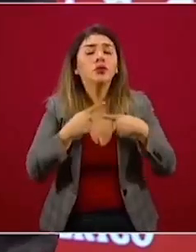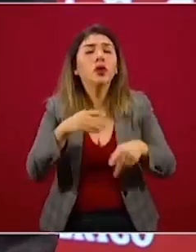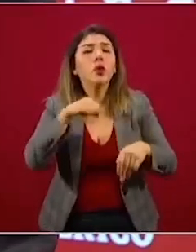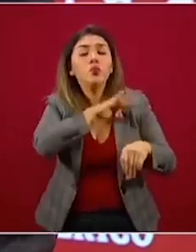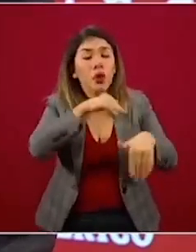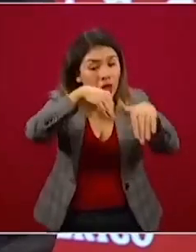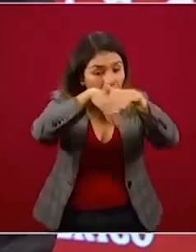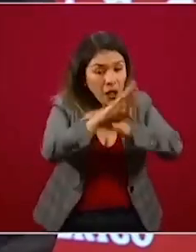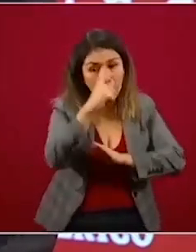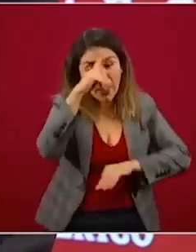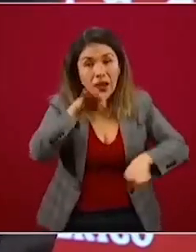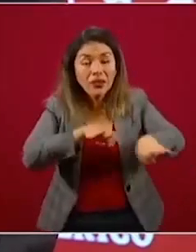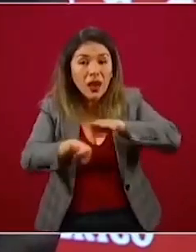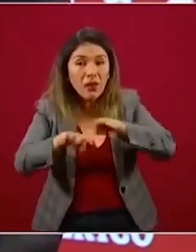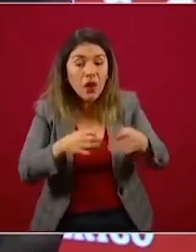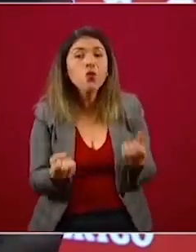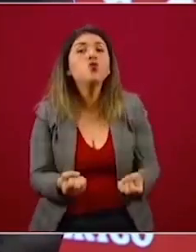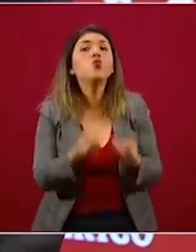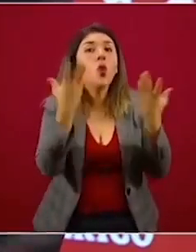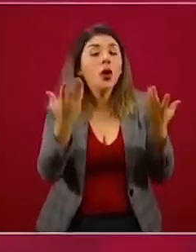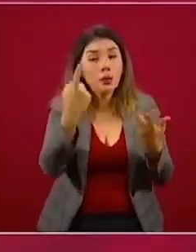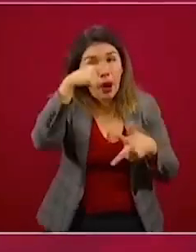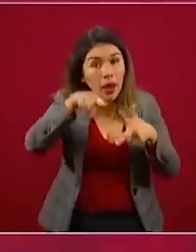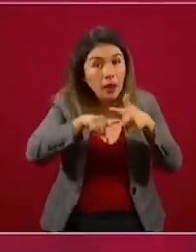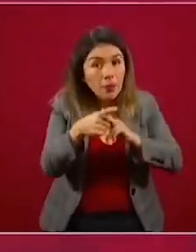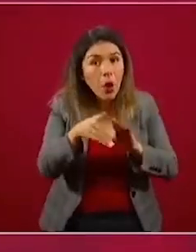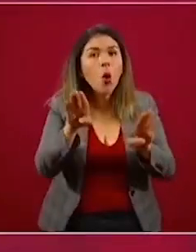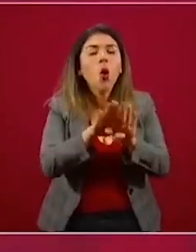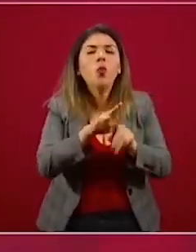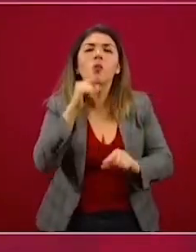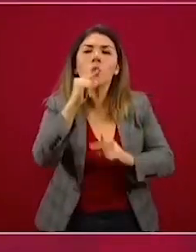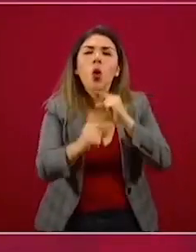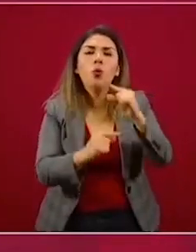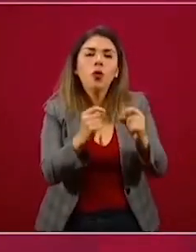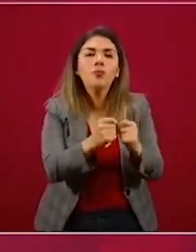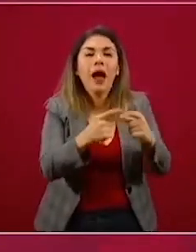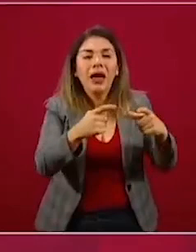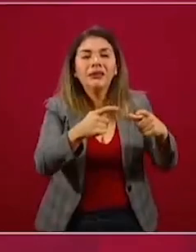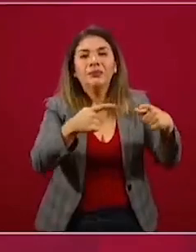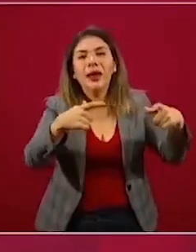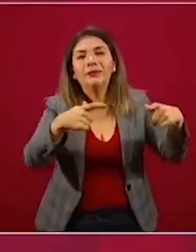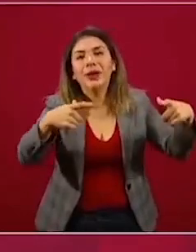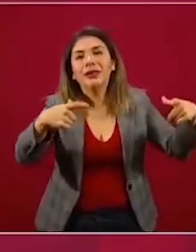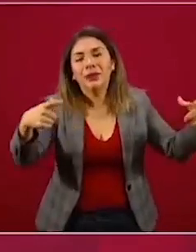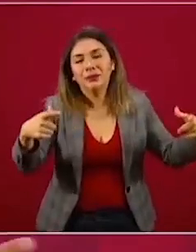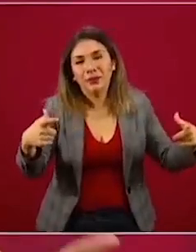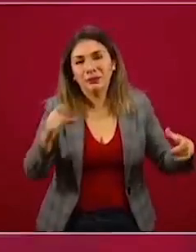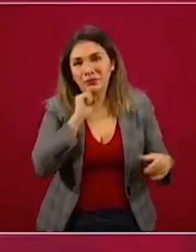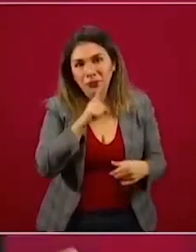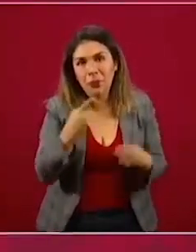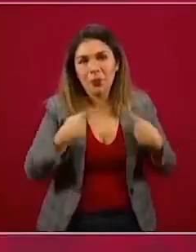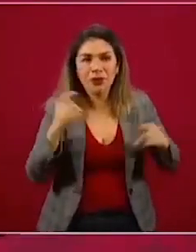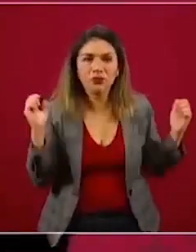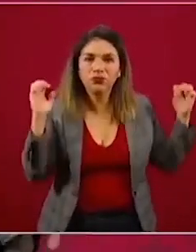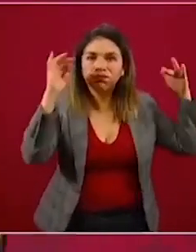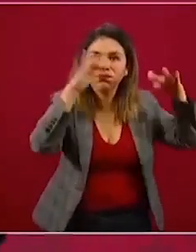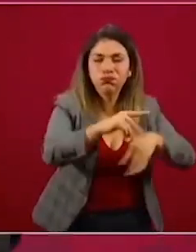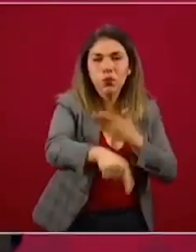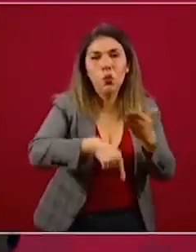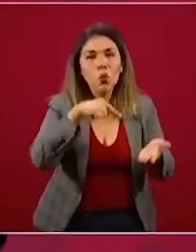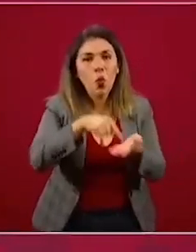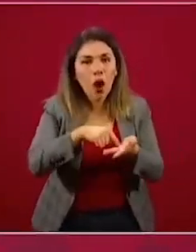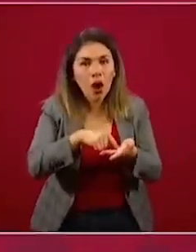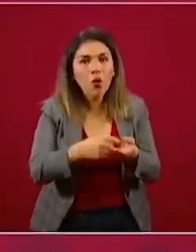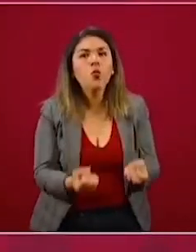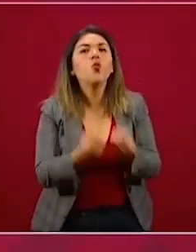iniciar y cómo irlo ampliando, los aforos en los espacios